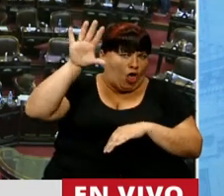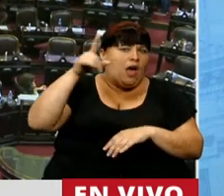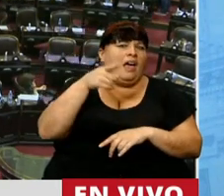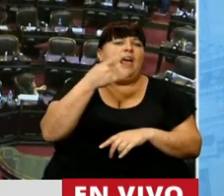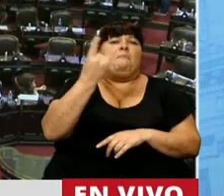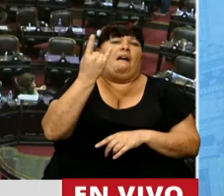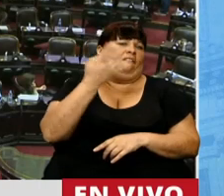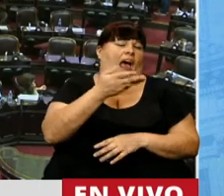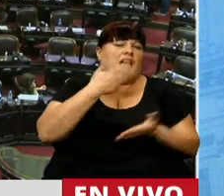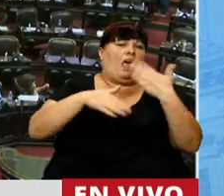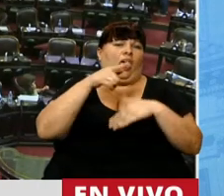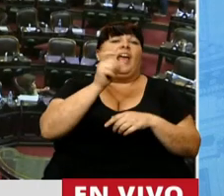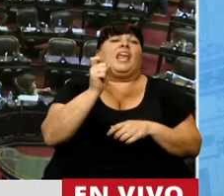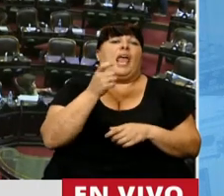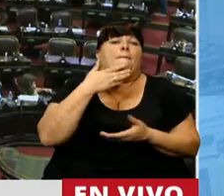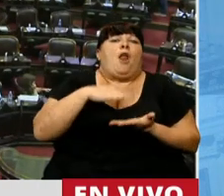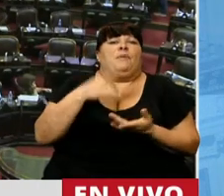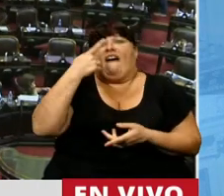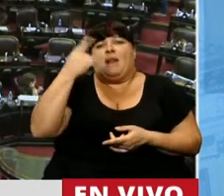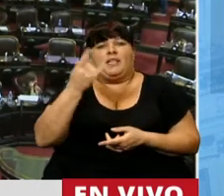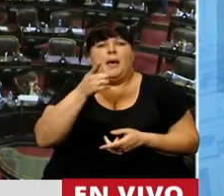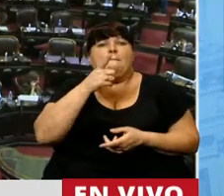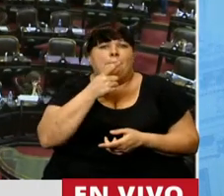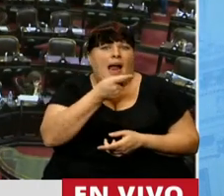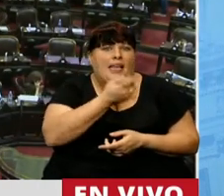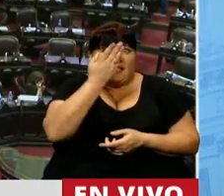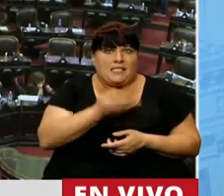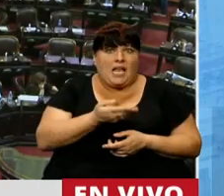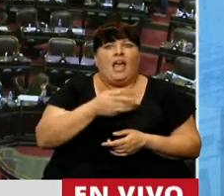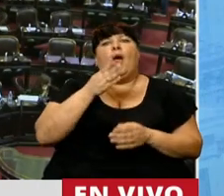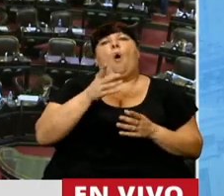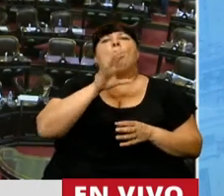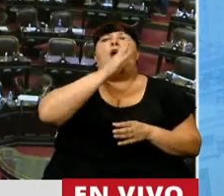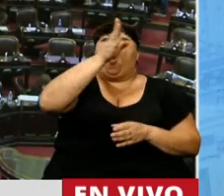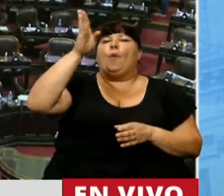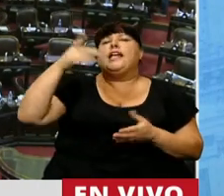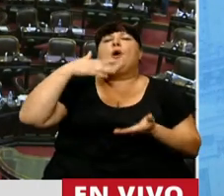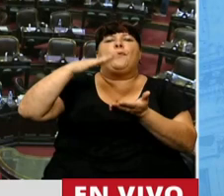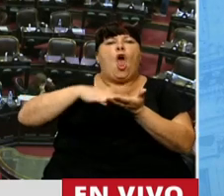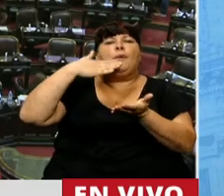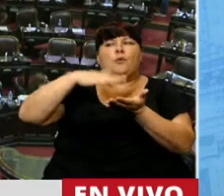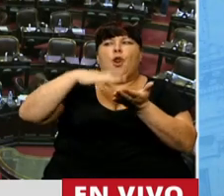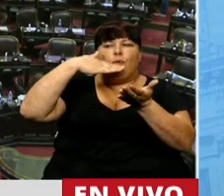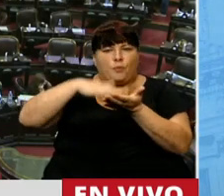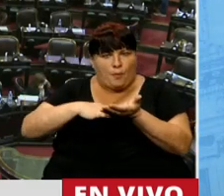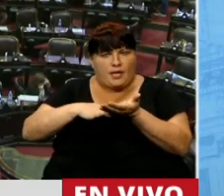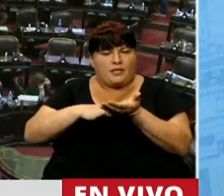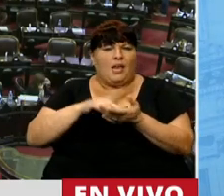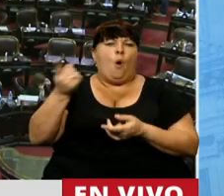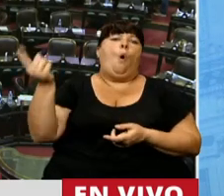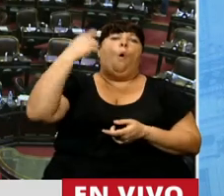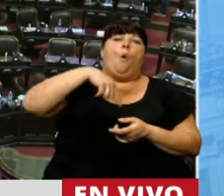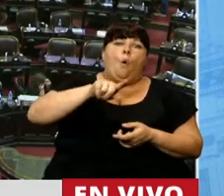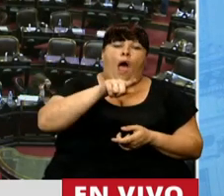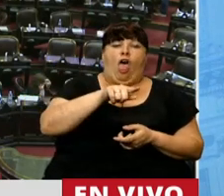falsa promesa hecha por quién. Parece ser uno cuando anda por las provincias prometiendo cosas y otro muy